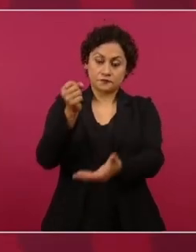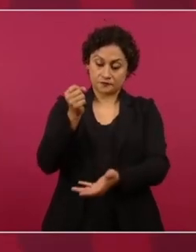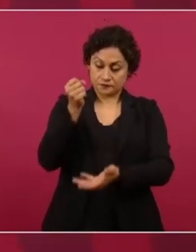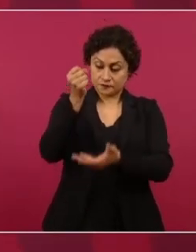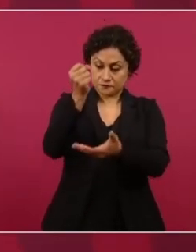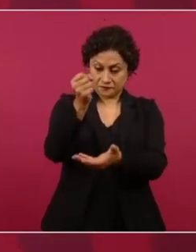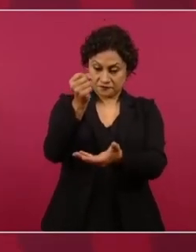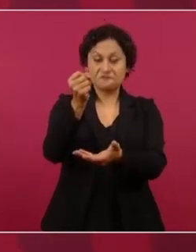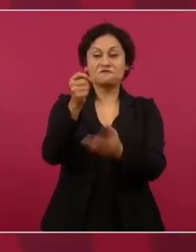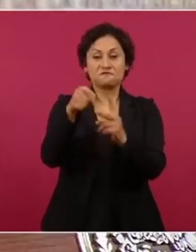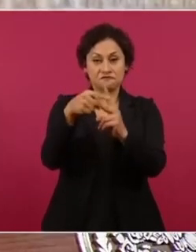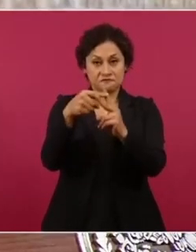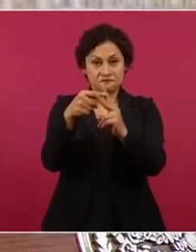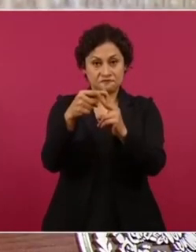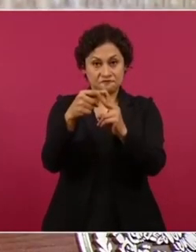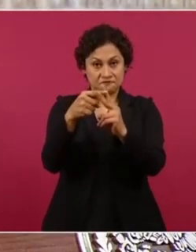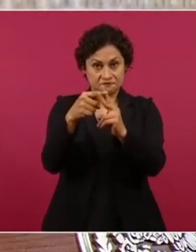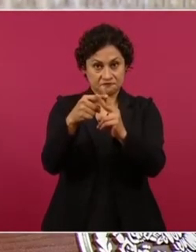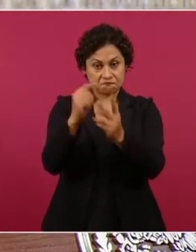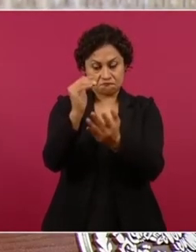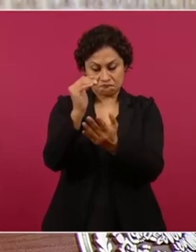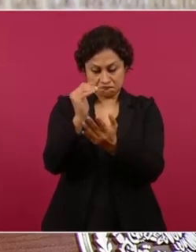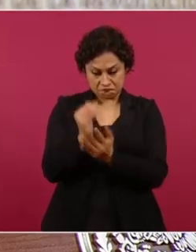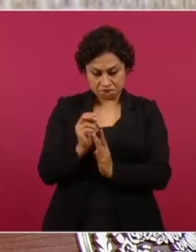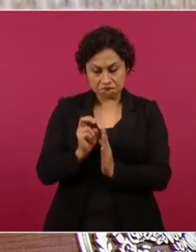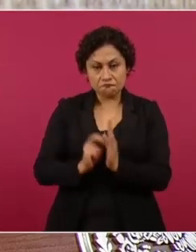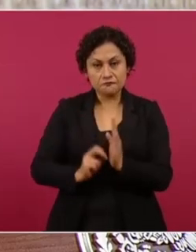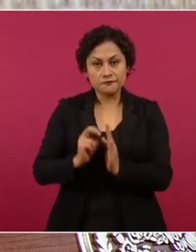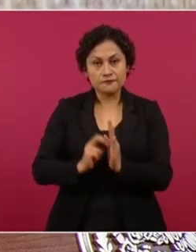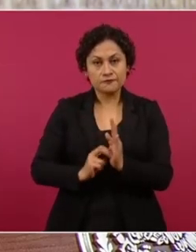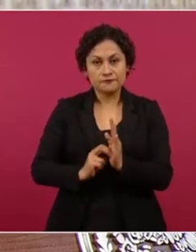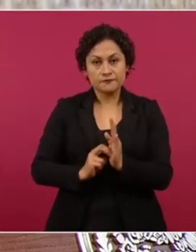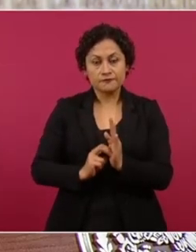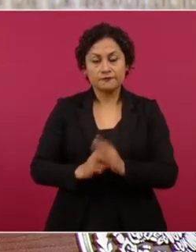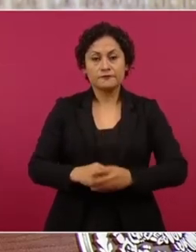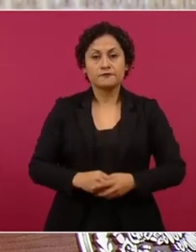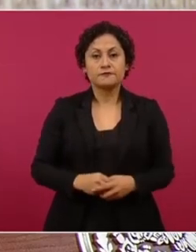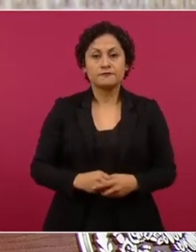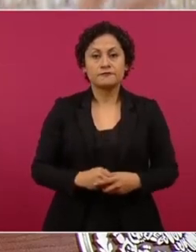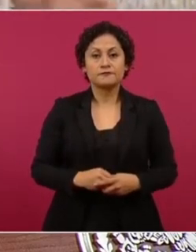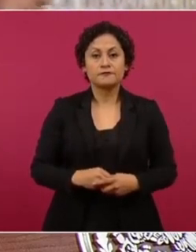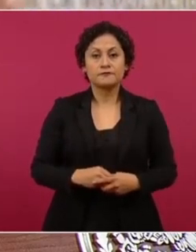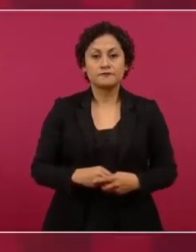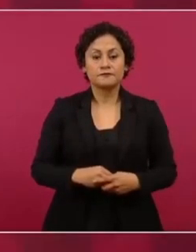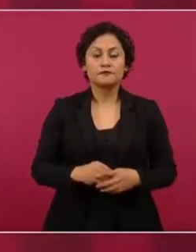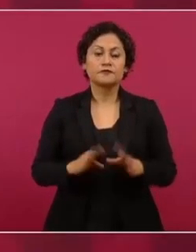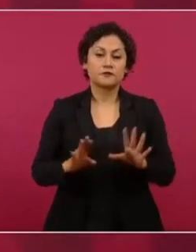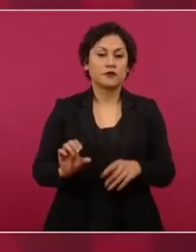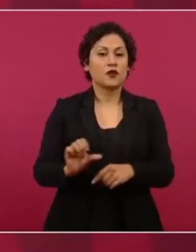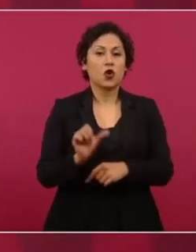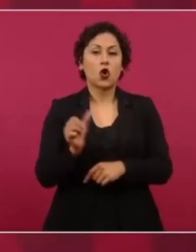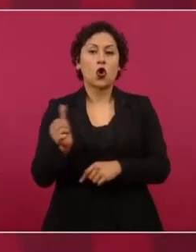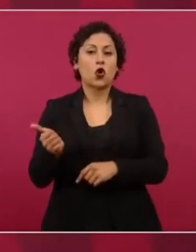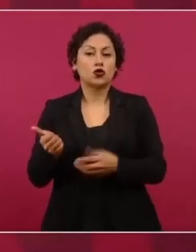y otros gastos.